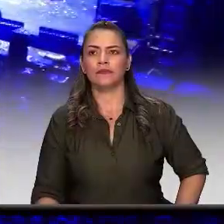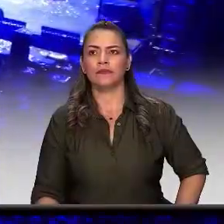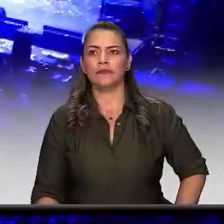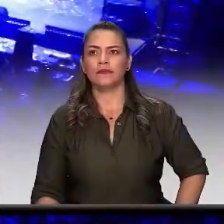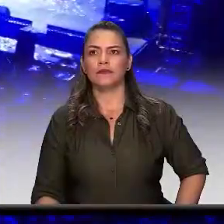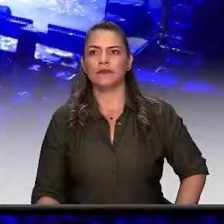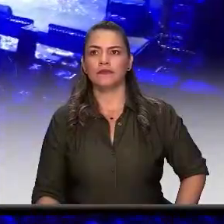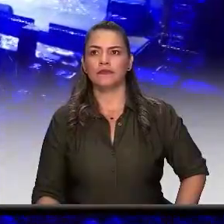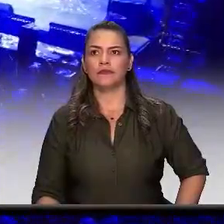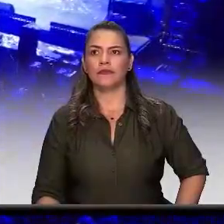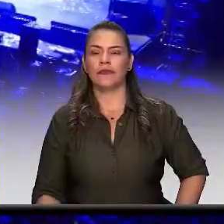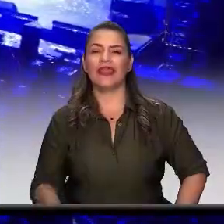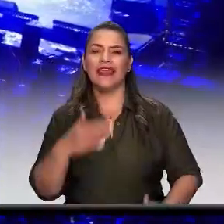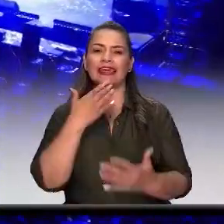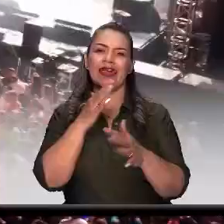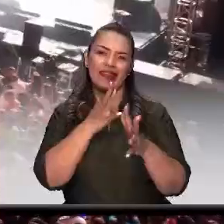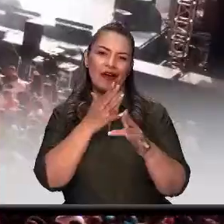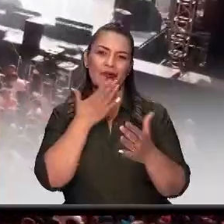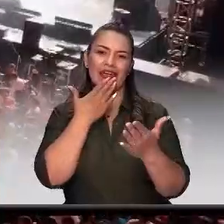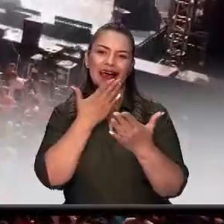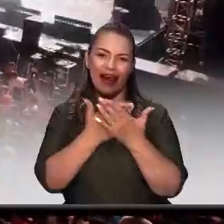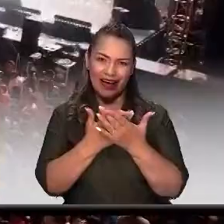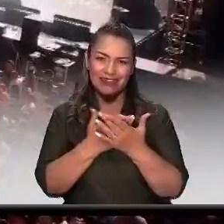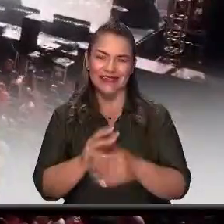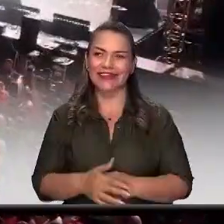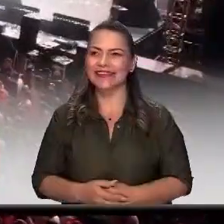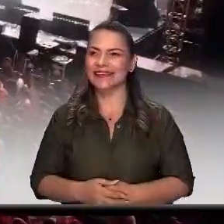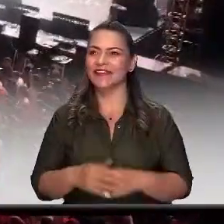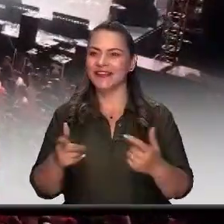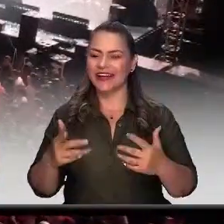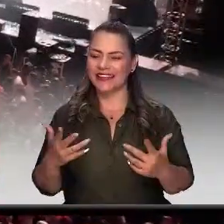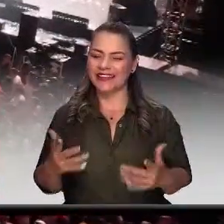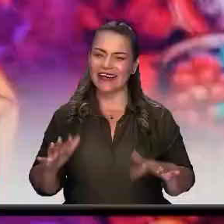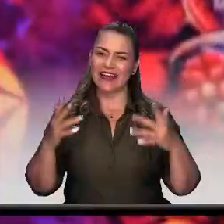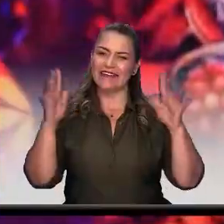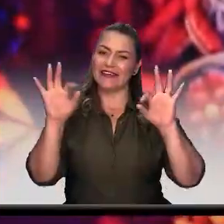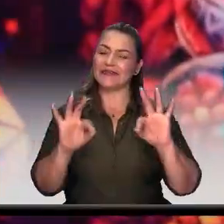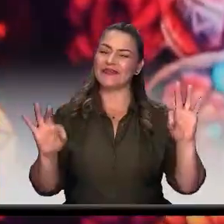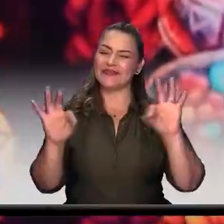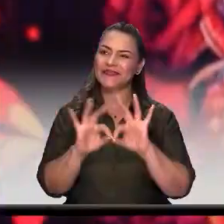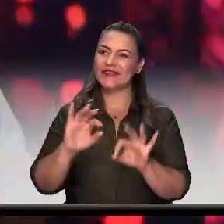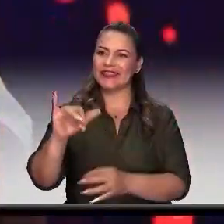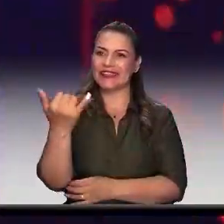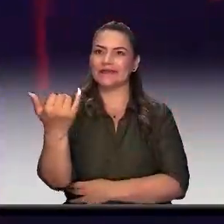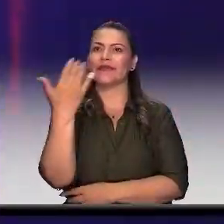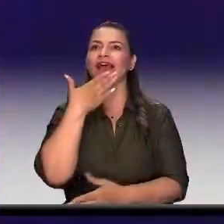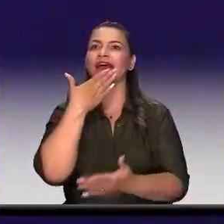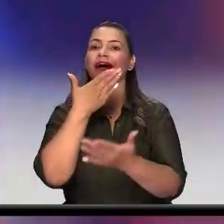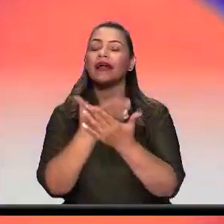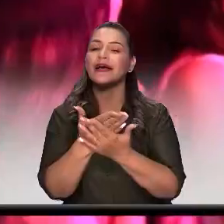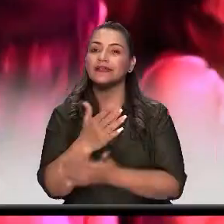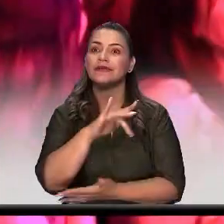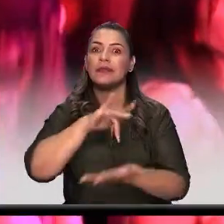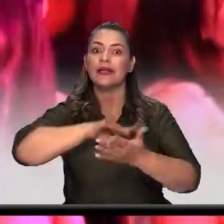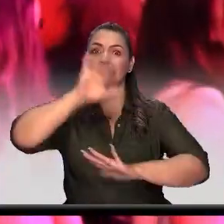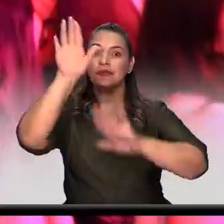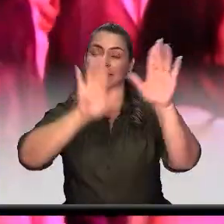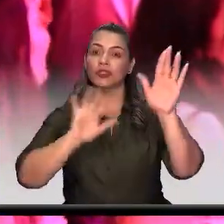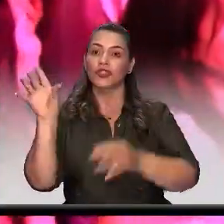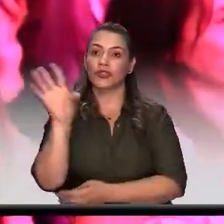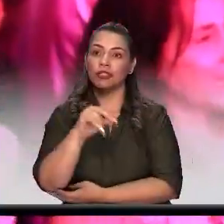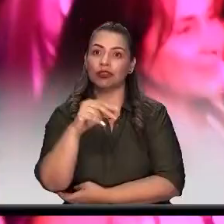gracias Itagüí por hacer de esta celebración un acontecimiento increíble, gracias por la gran participación, por el